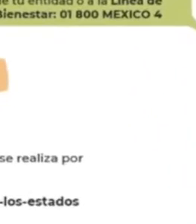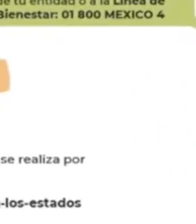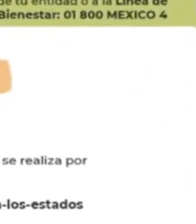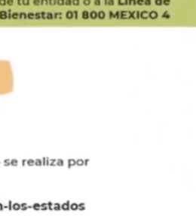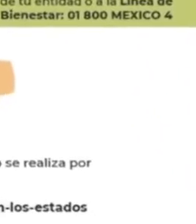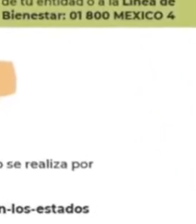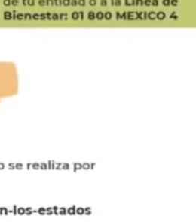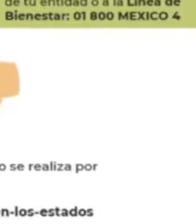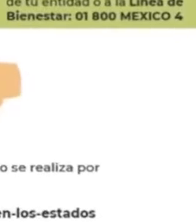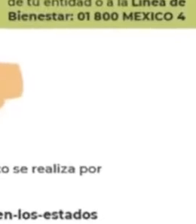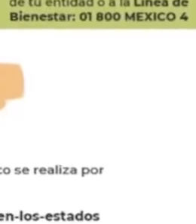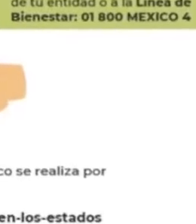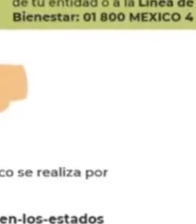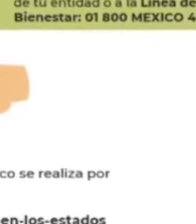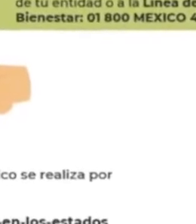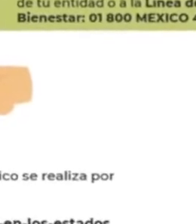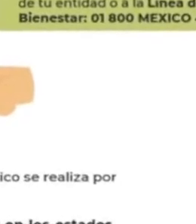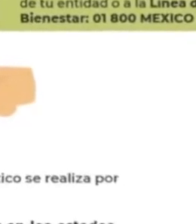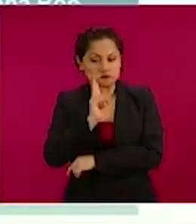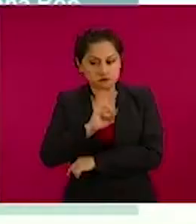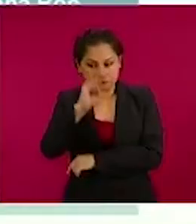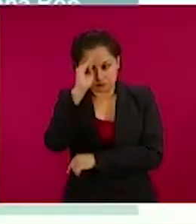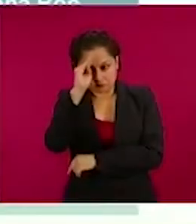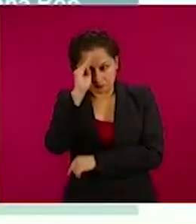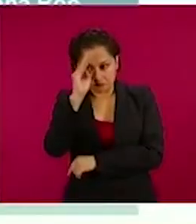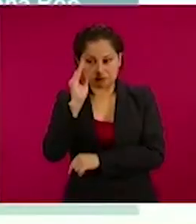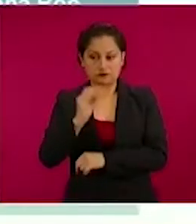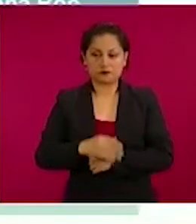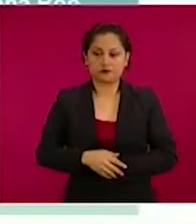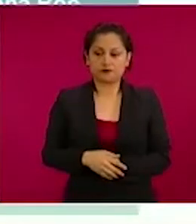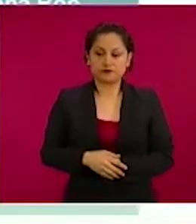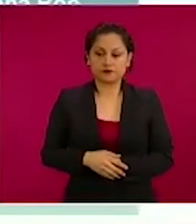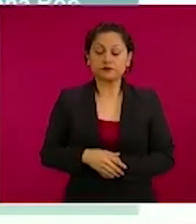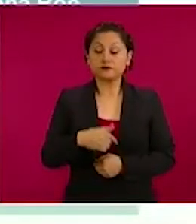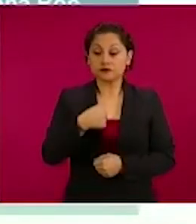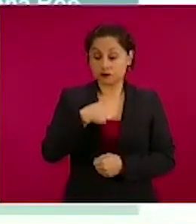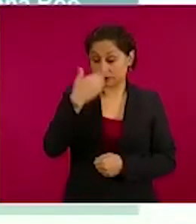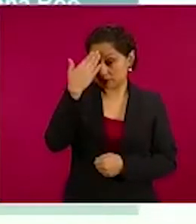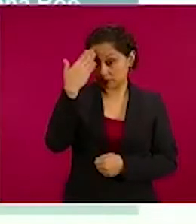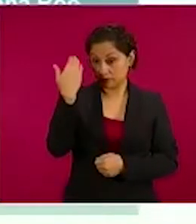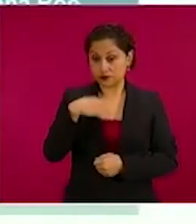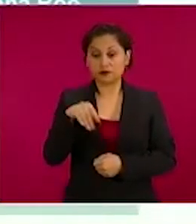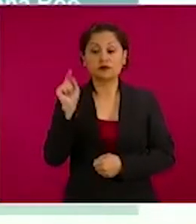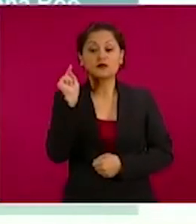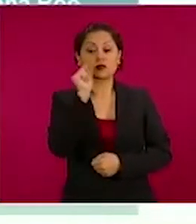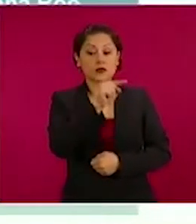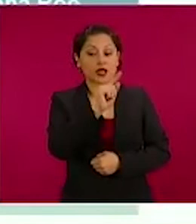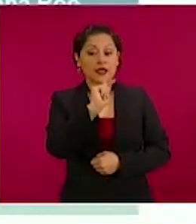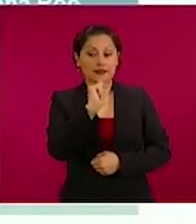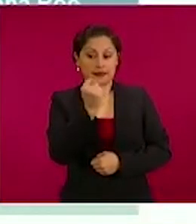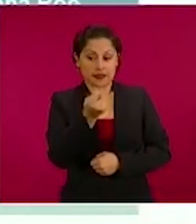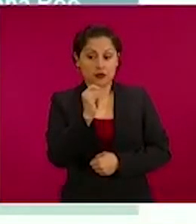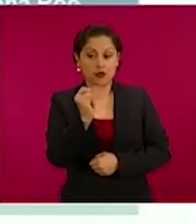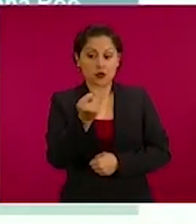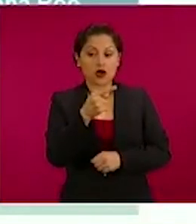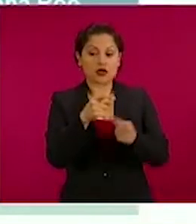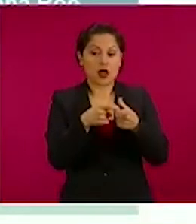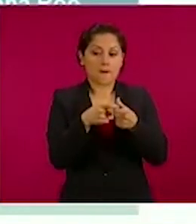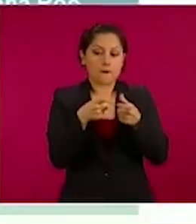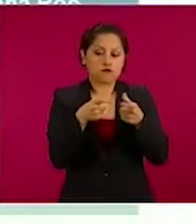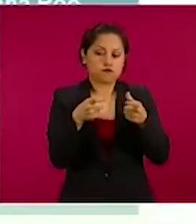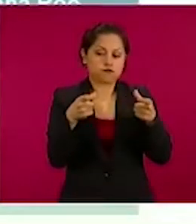municipios de zonas metropolitanas como Ciudad de México, Guadalajara, Puebla y Monterrey. Un 30% será para 86